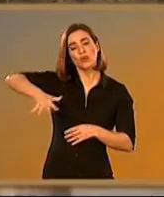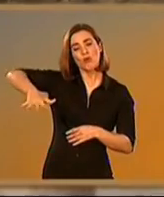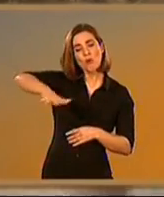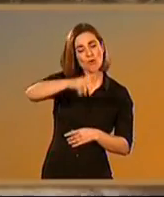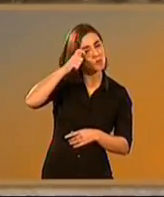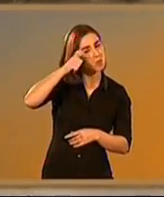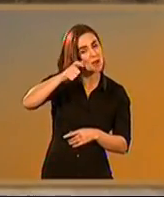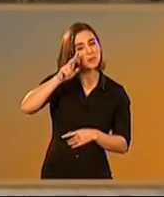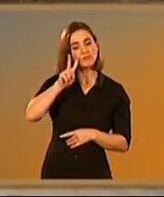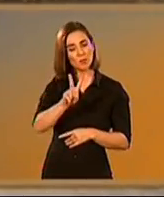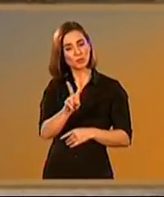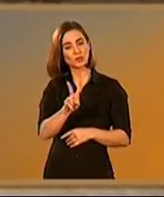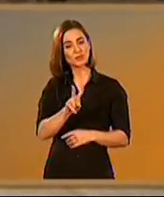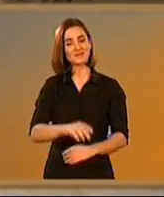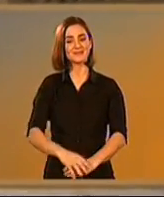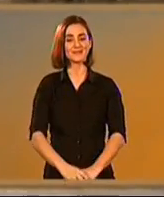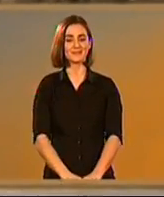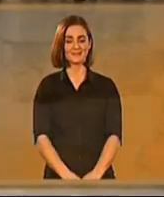de Roma a cada paso que damos.